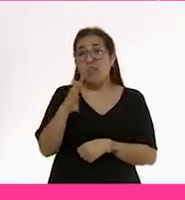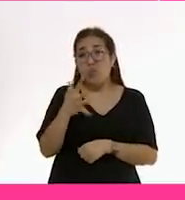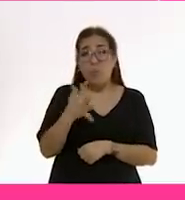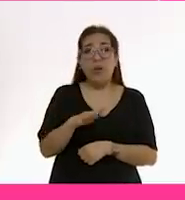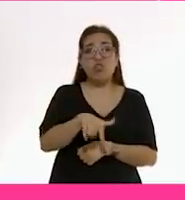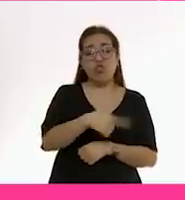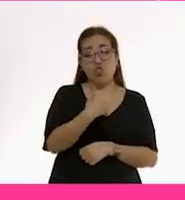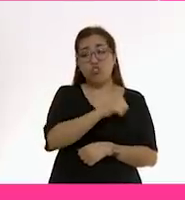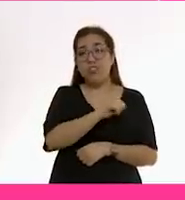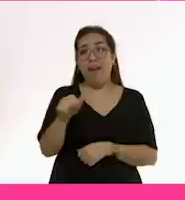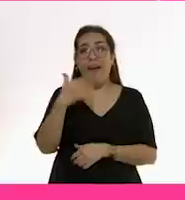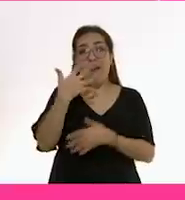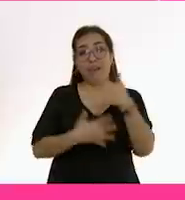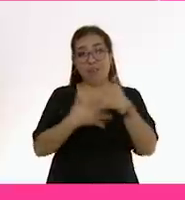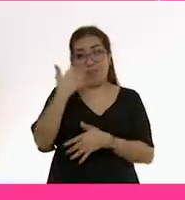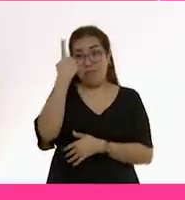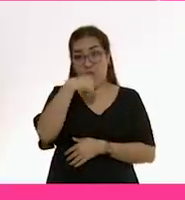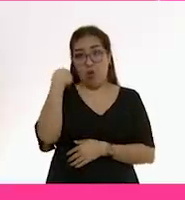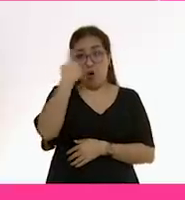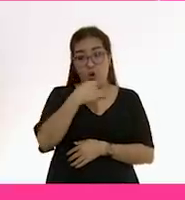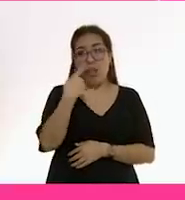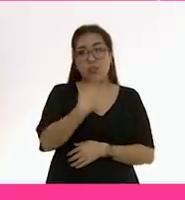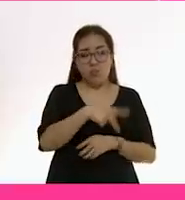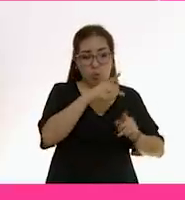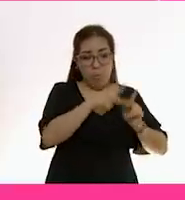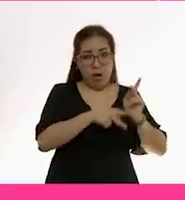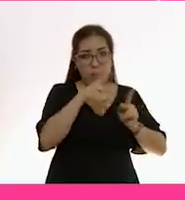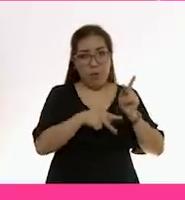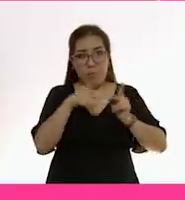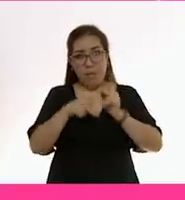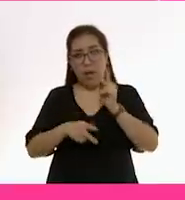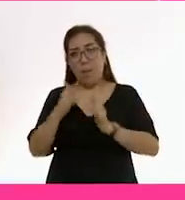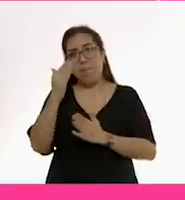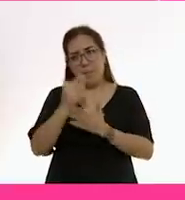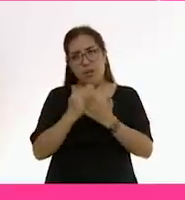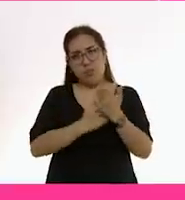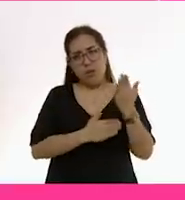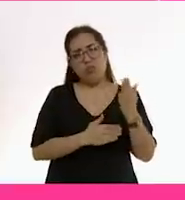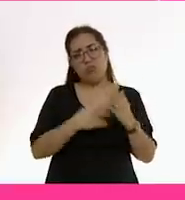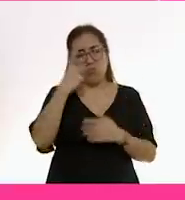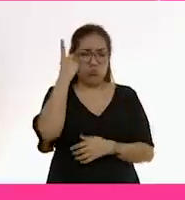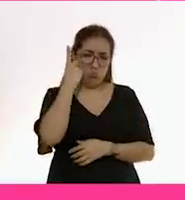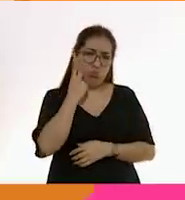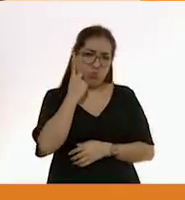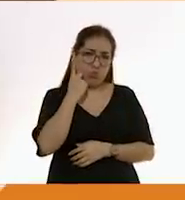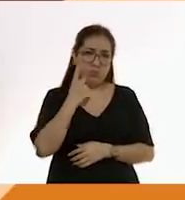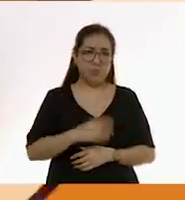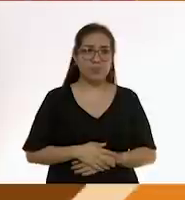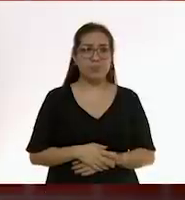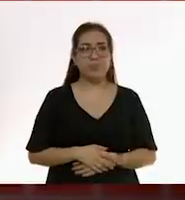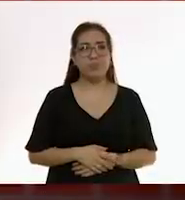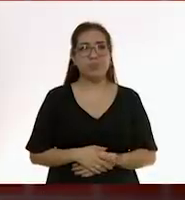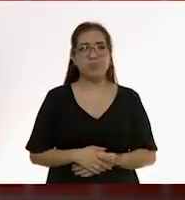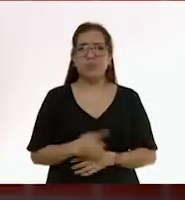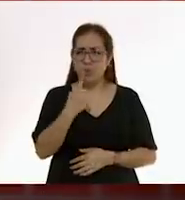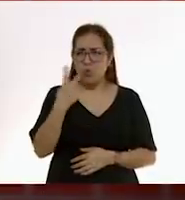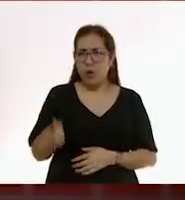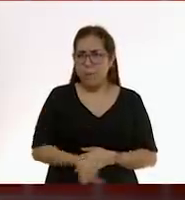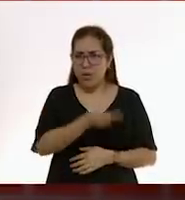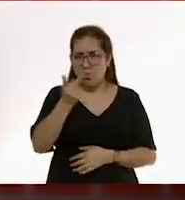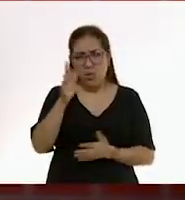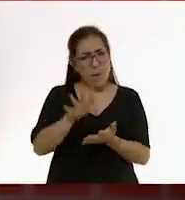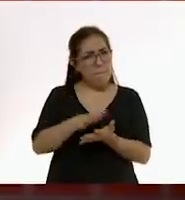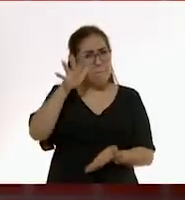horas con tres siestas que se van convirtiendo, acercándose a los 12 meses, en dos siestas a lo largo del día. Una de las preguntas más